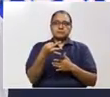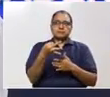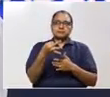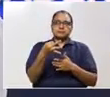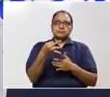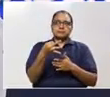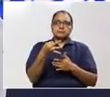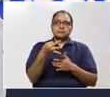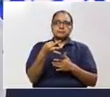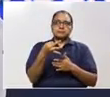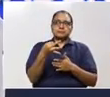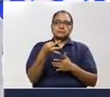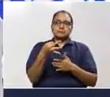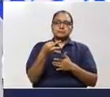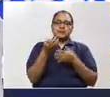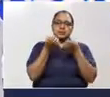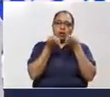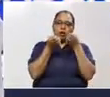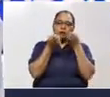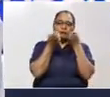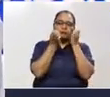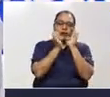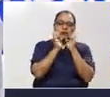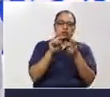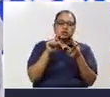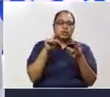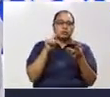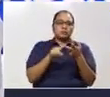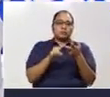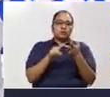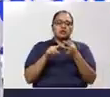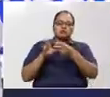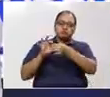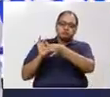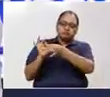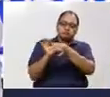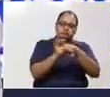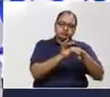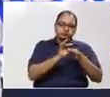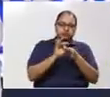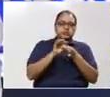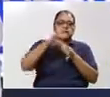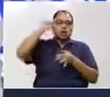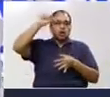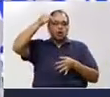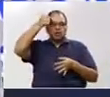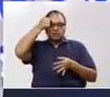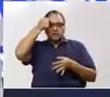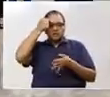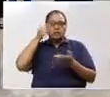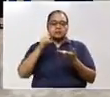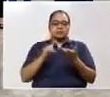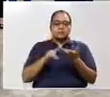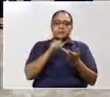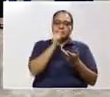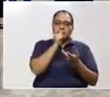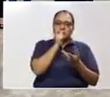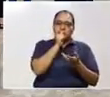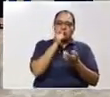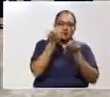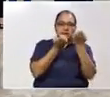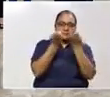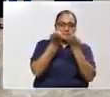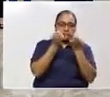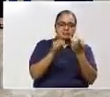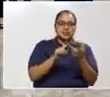esfuerzo conjunto, el gobierno, el sector privado, el